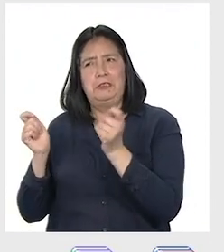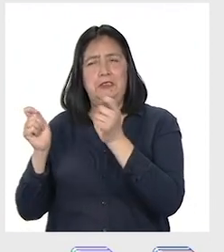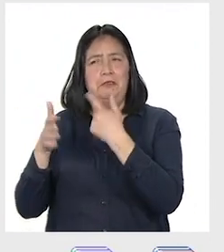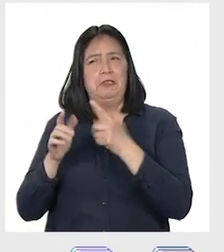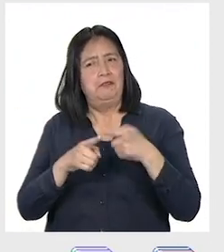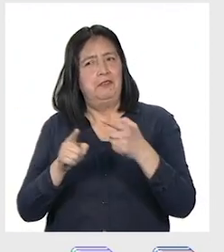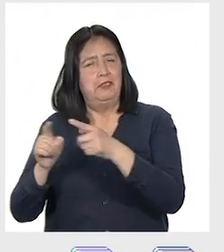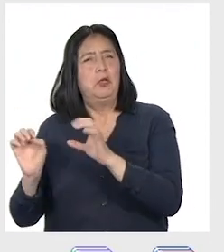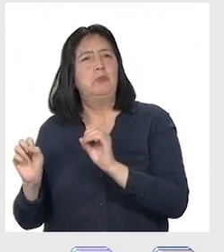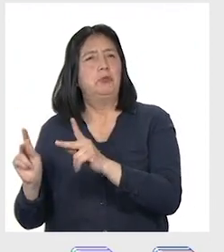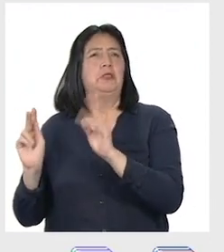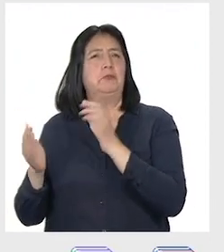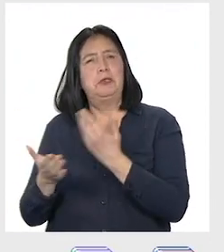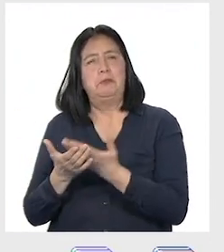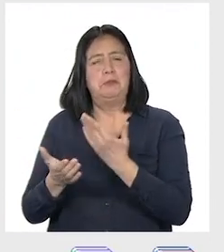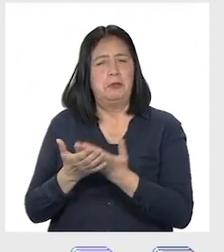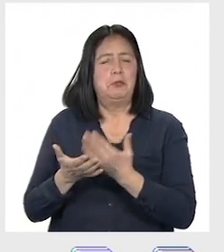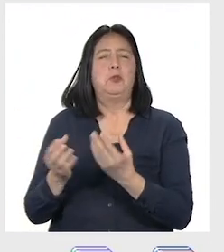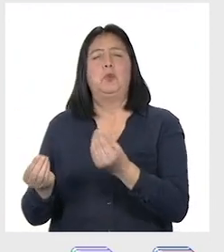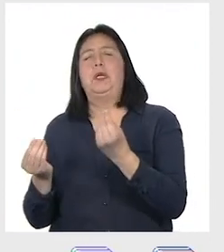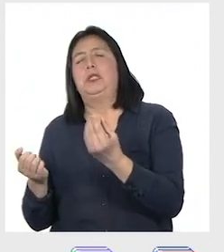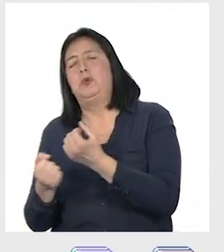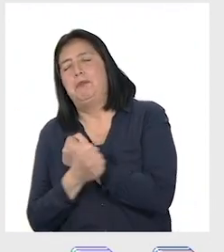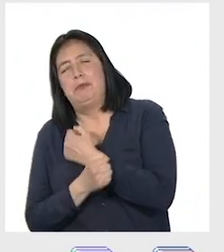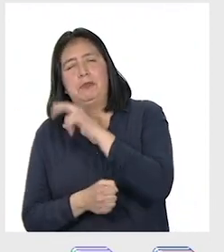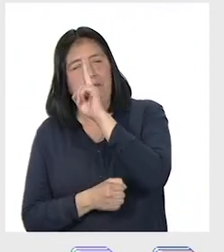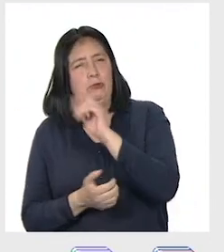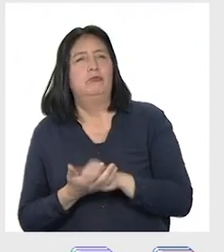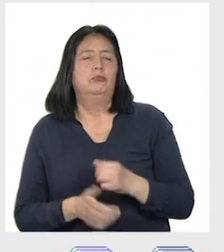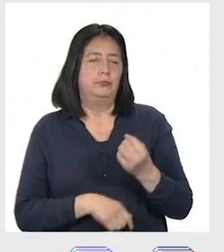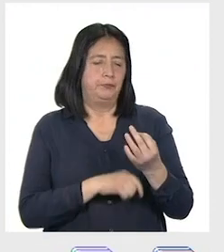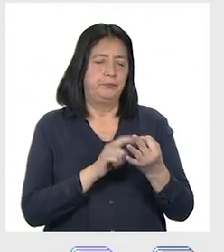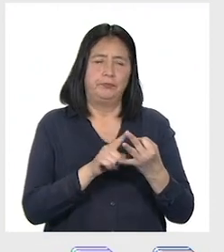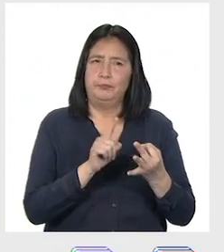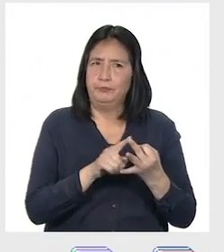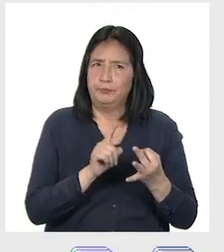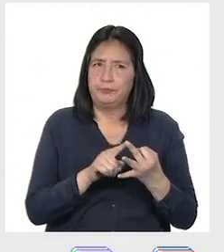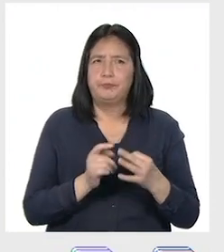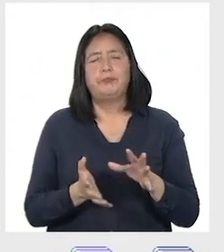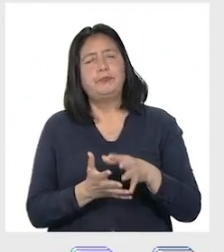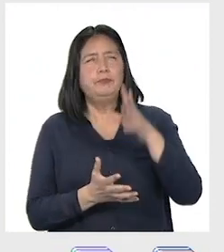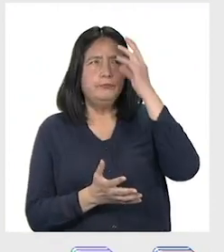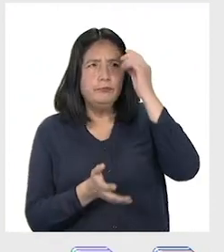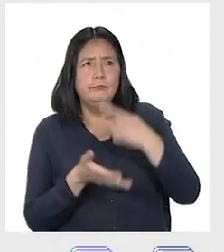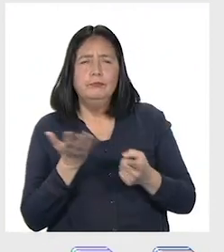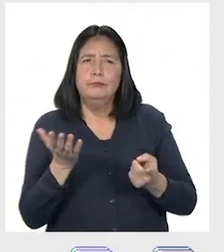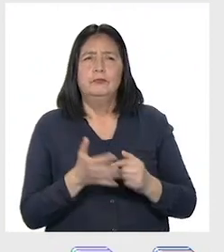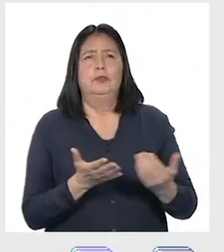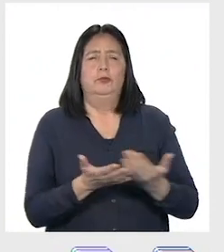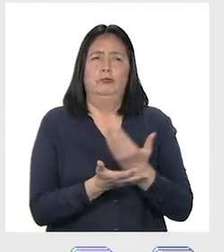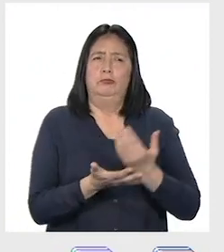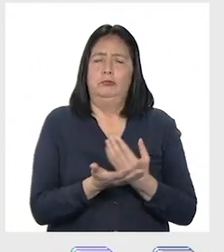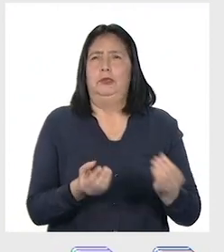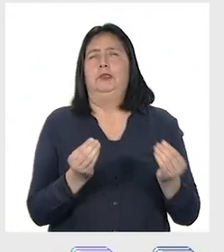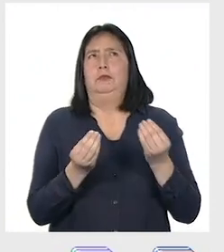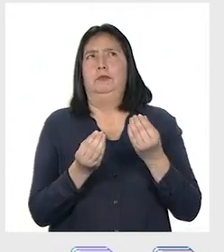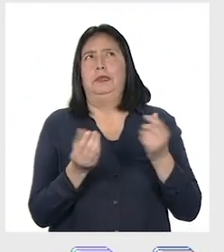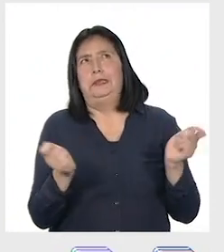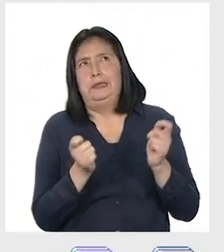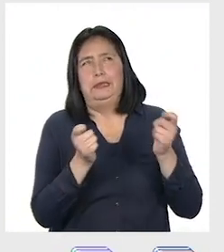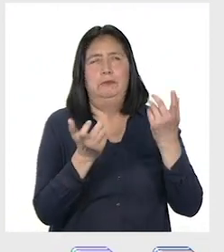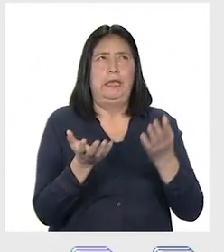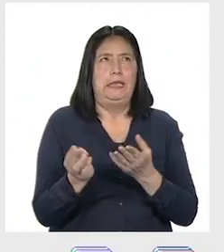que esto es una oportunidad para demostrar cuánto queremos al Perú. Hemos aprendido que incorporar nuevos elementos a la